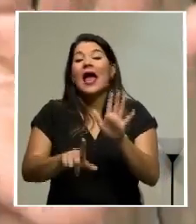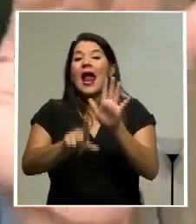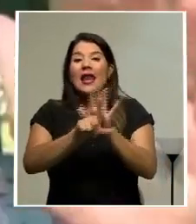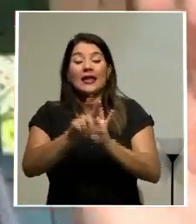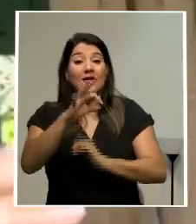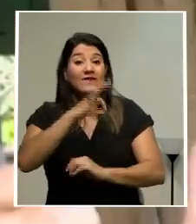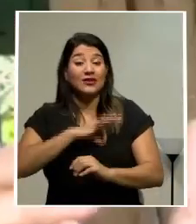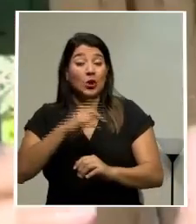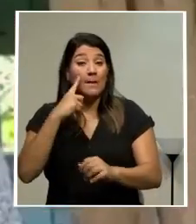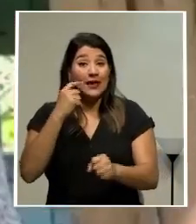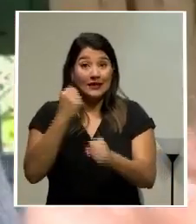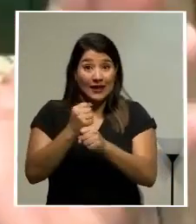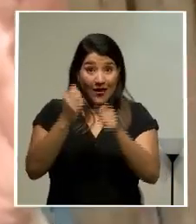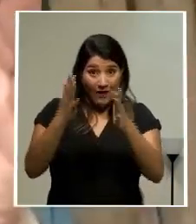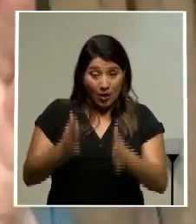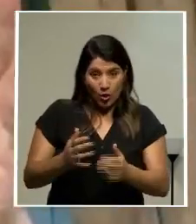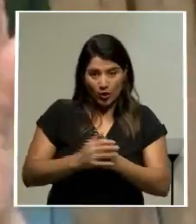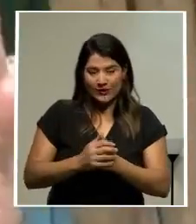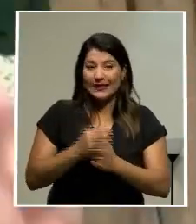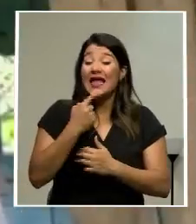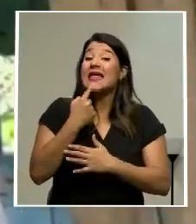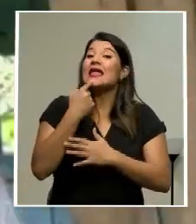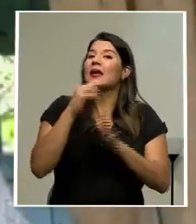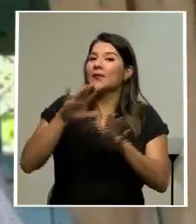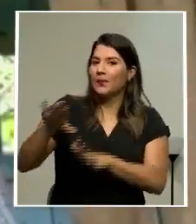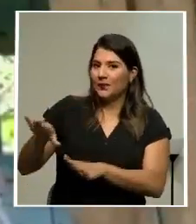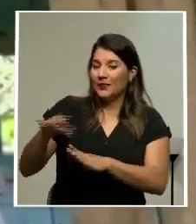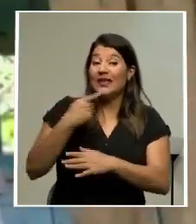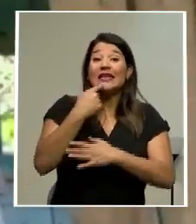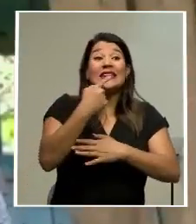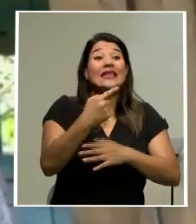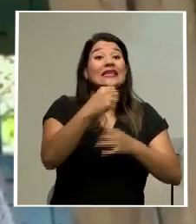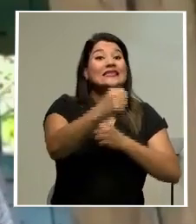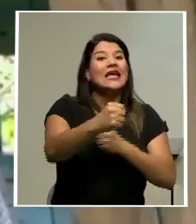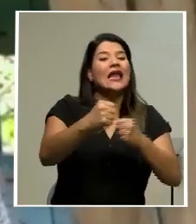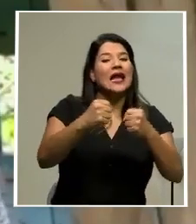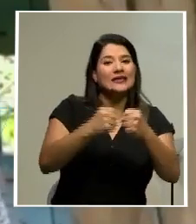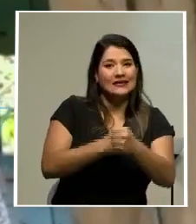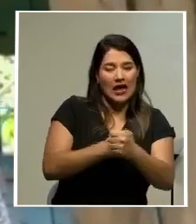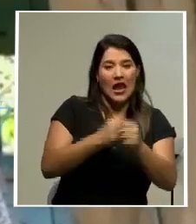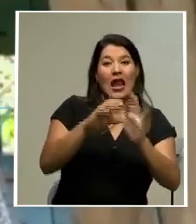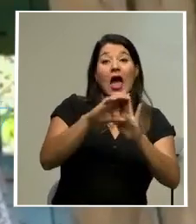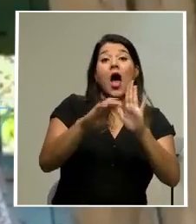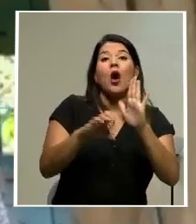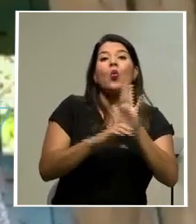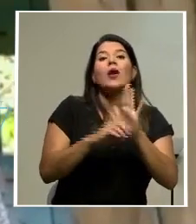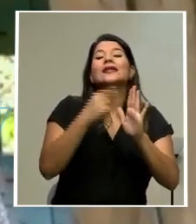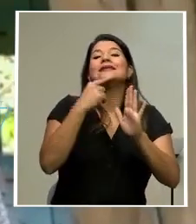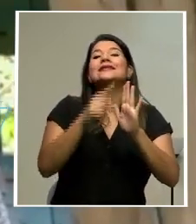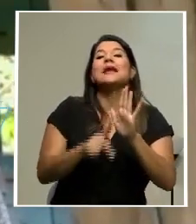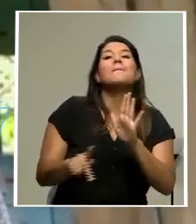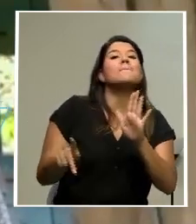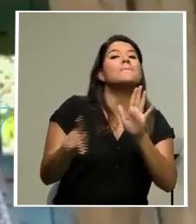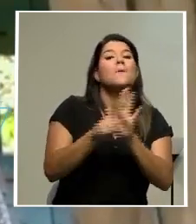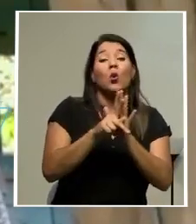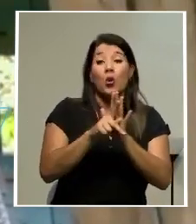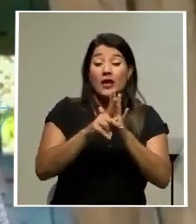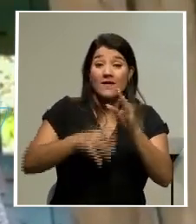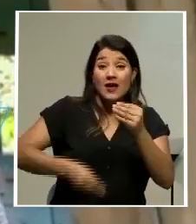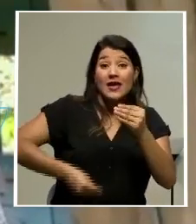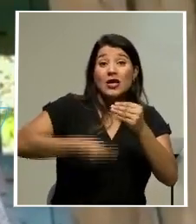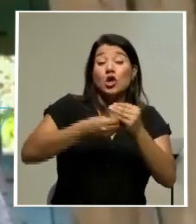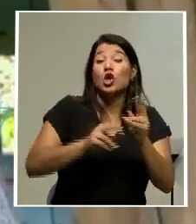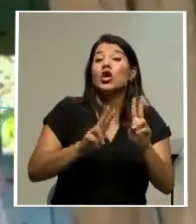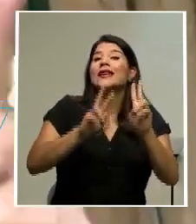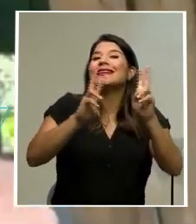dice, ese artículo donde se establece que se prohíbe incorporar contenidos económicos en las convenciones